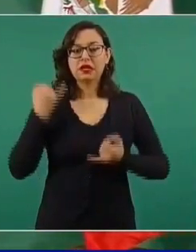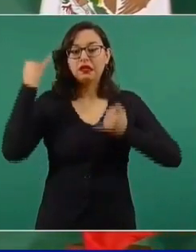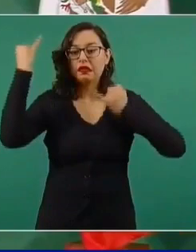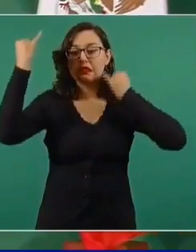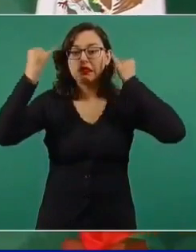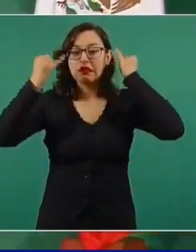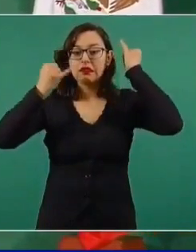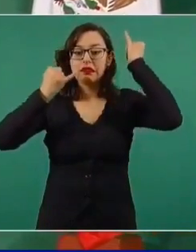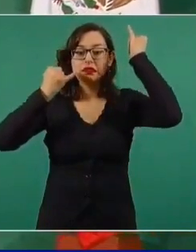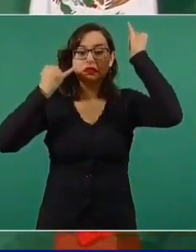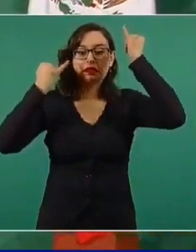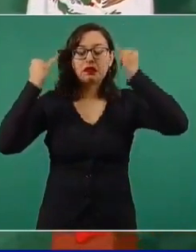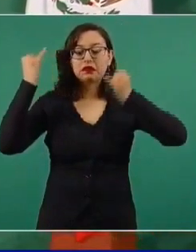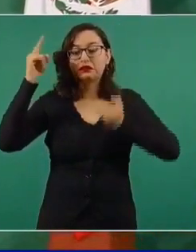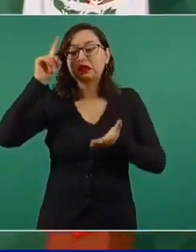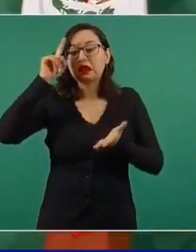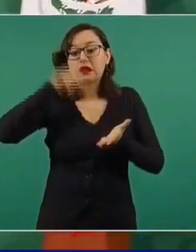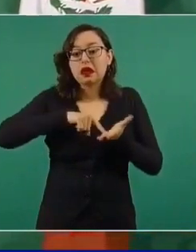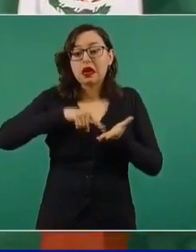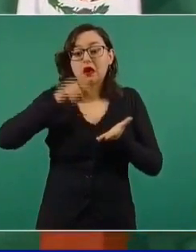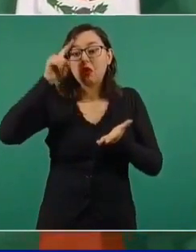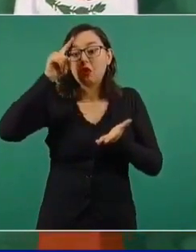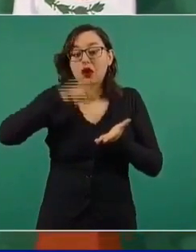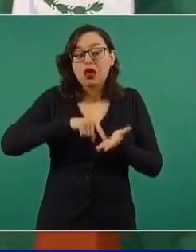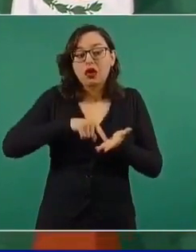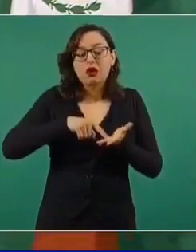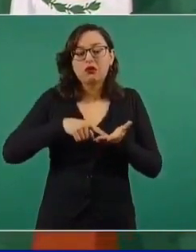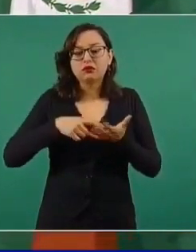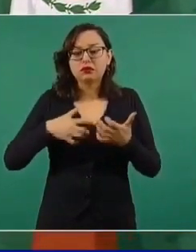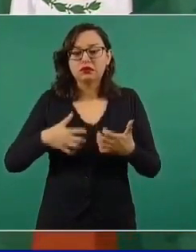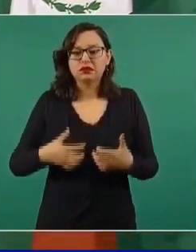y de coraje.